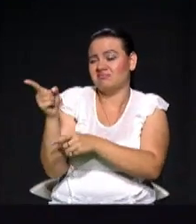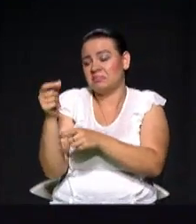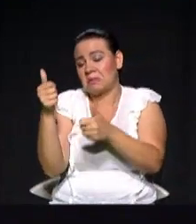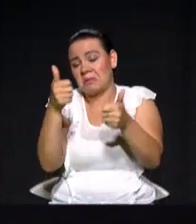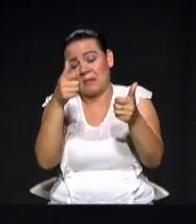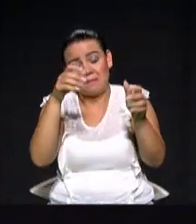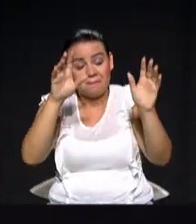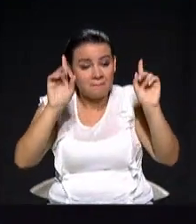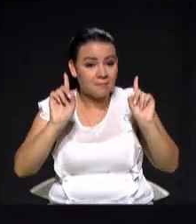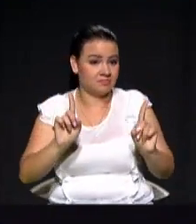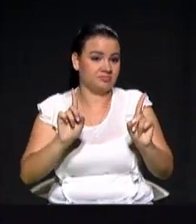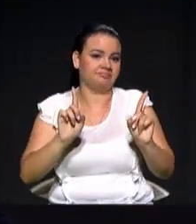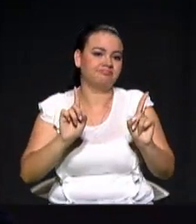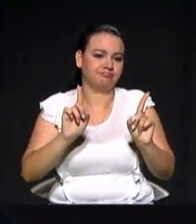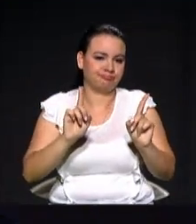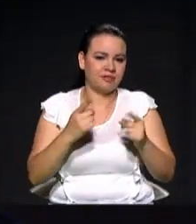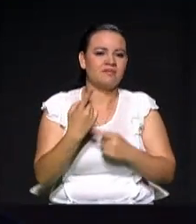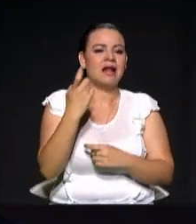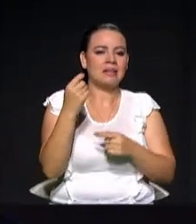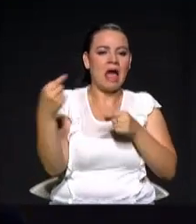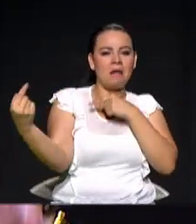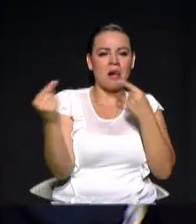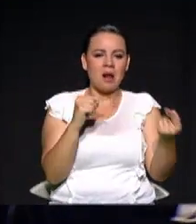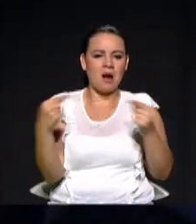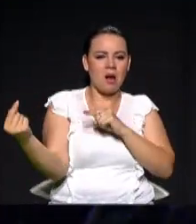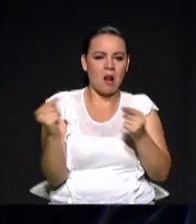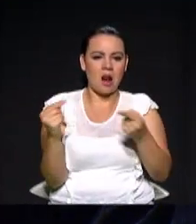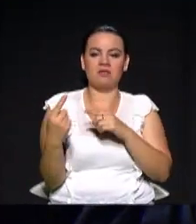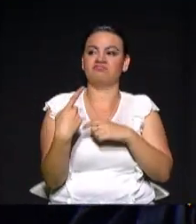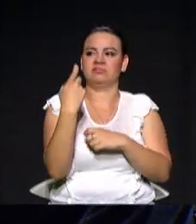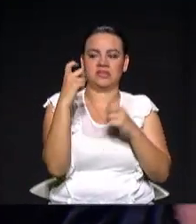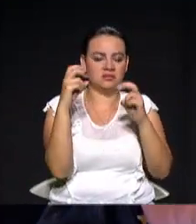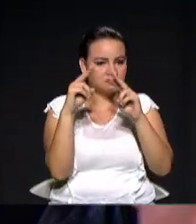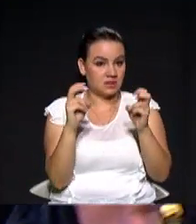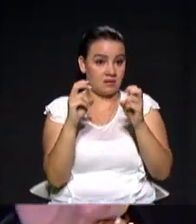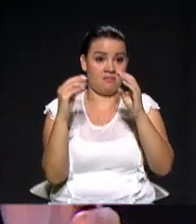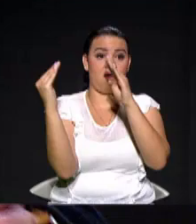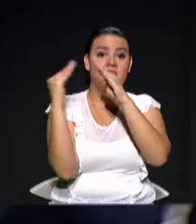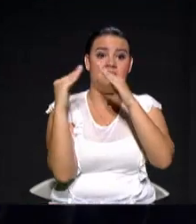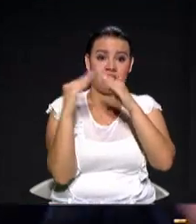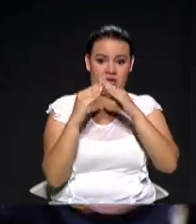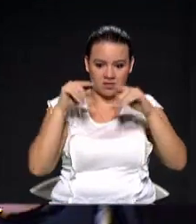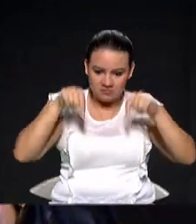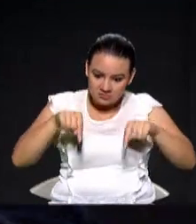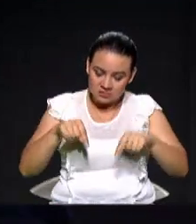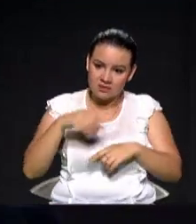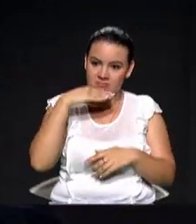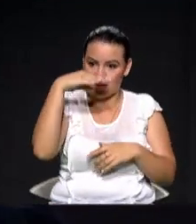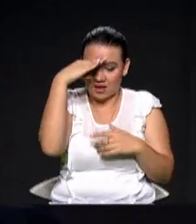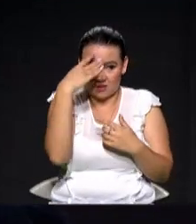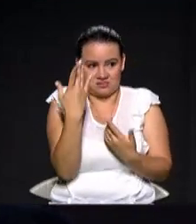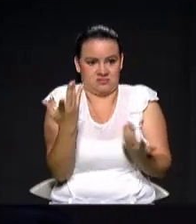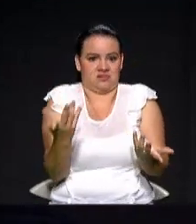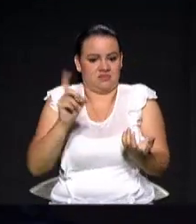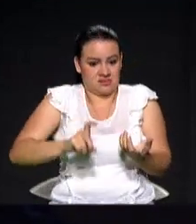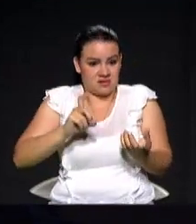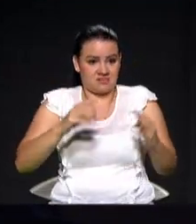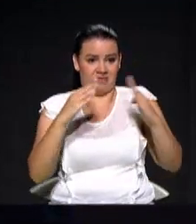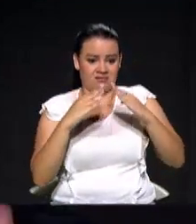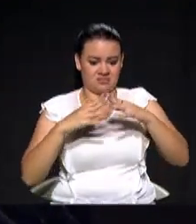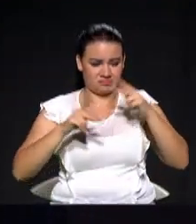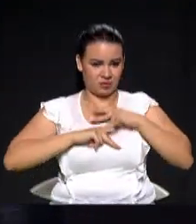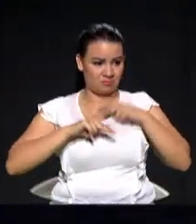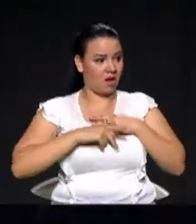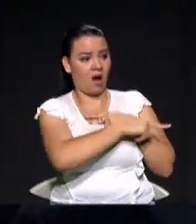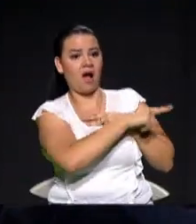que en los debates no se hable de vivienda. En Medellín las comunidades necesitan vivienda, como que se olvidaron de los pobres o qué. Los compañeros del